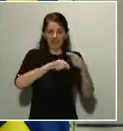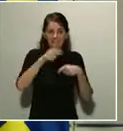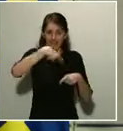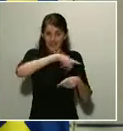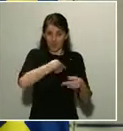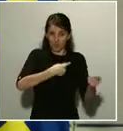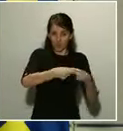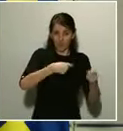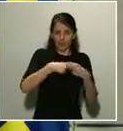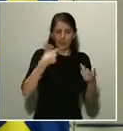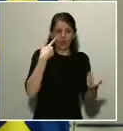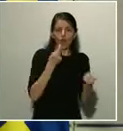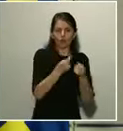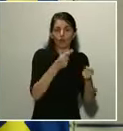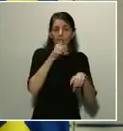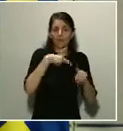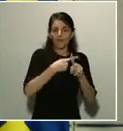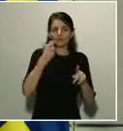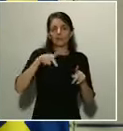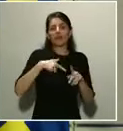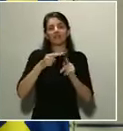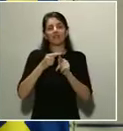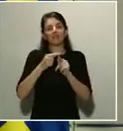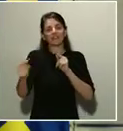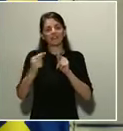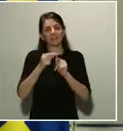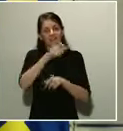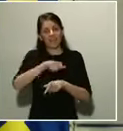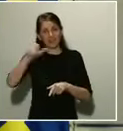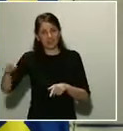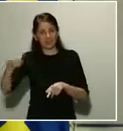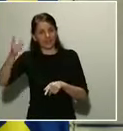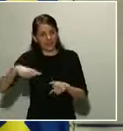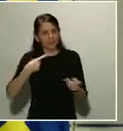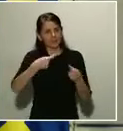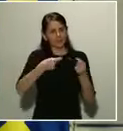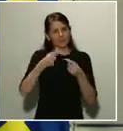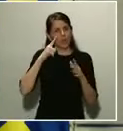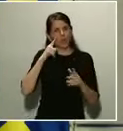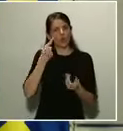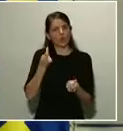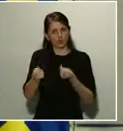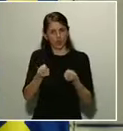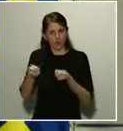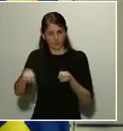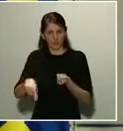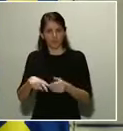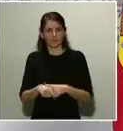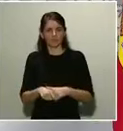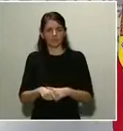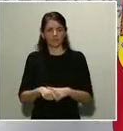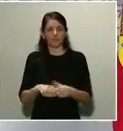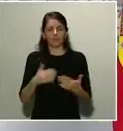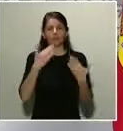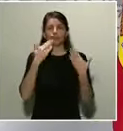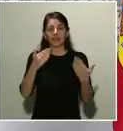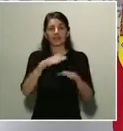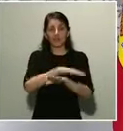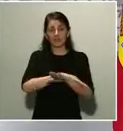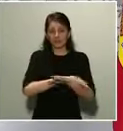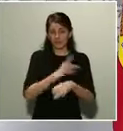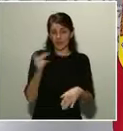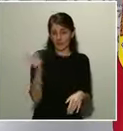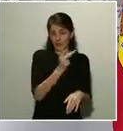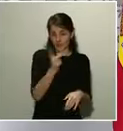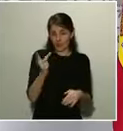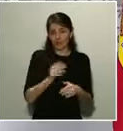personas que nos permita asegurar esa seguridad desde el punto de vista sanitario. Muchas gracias, ministros, José Luis Ábalos y Luis Planas y gracias